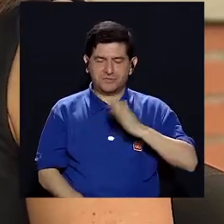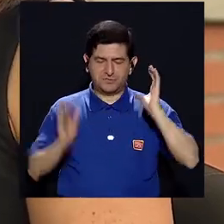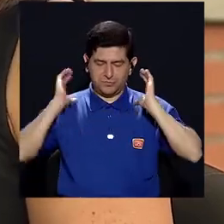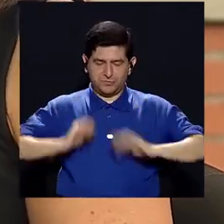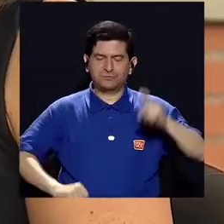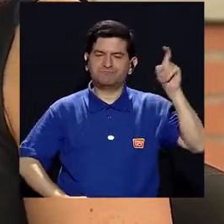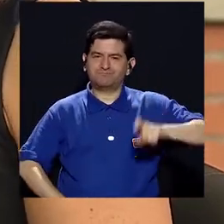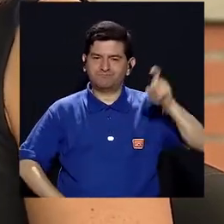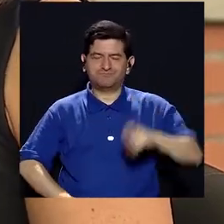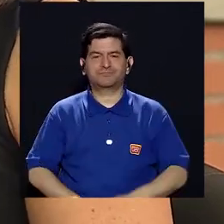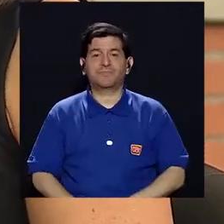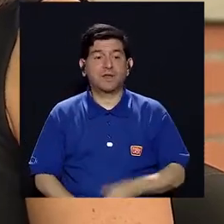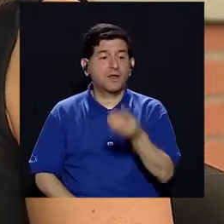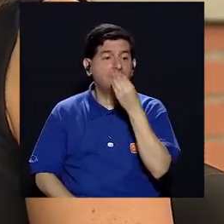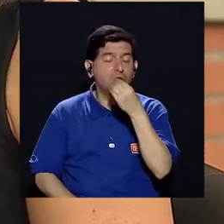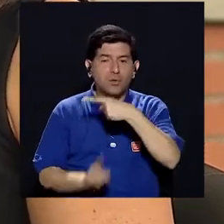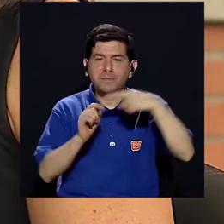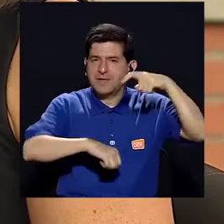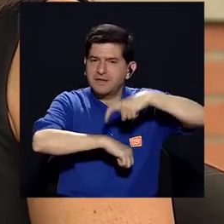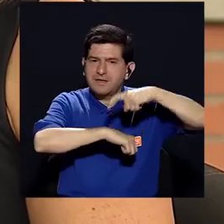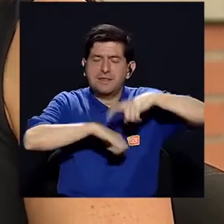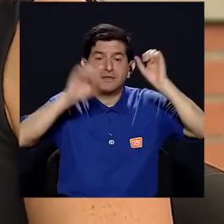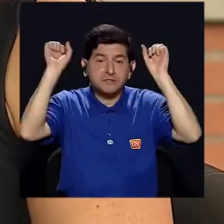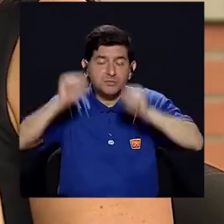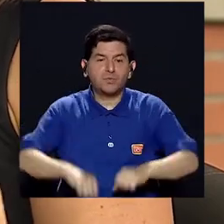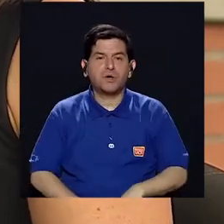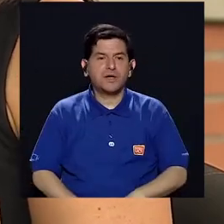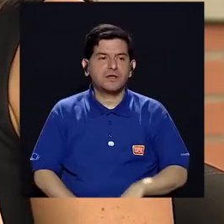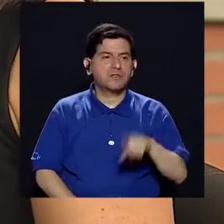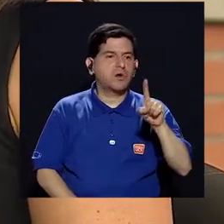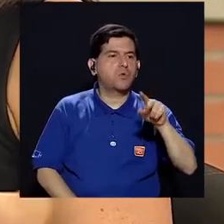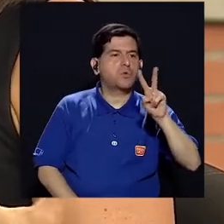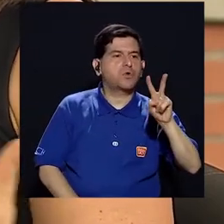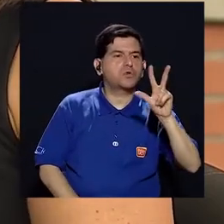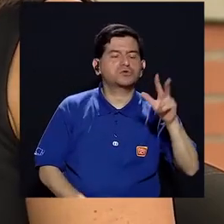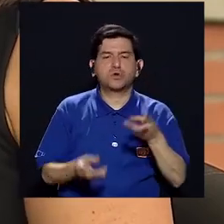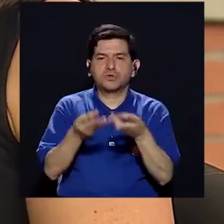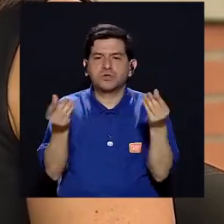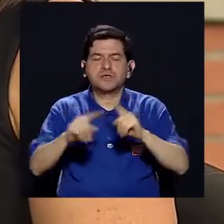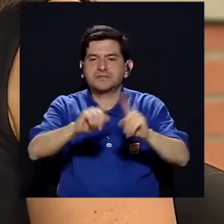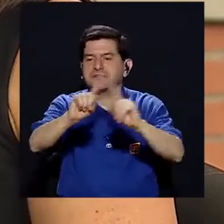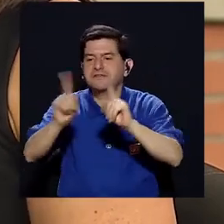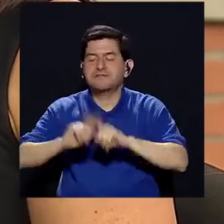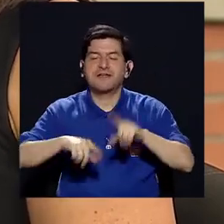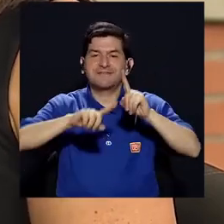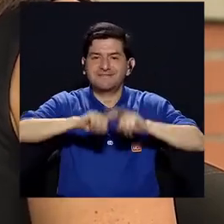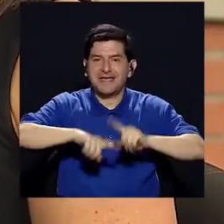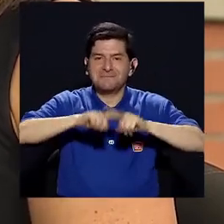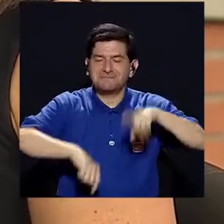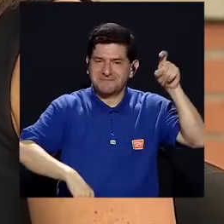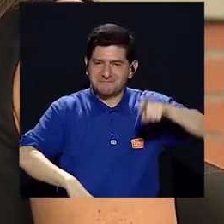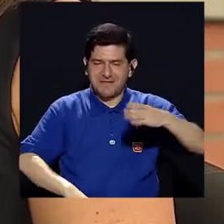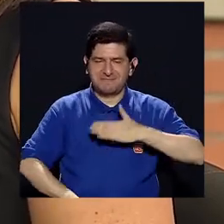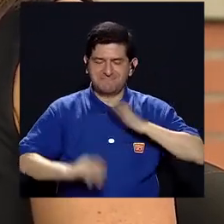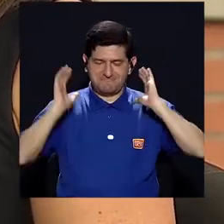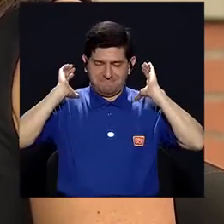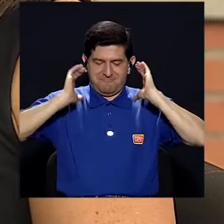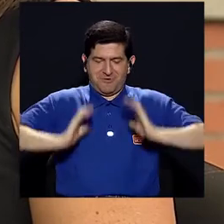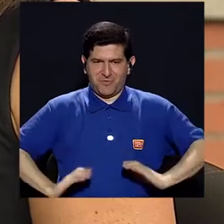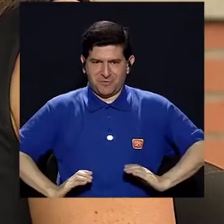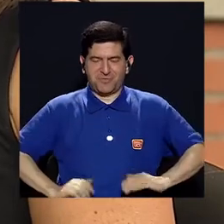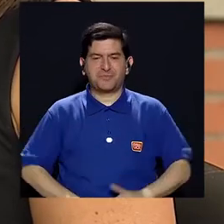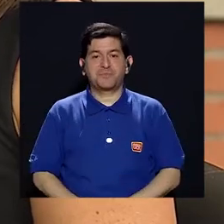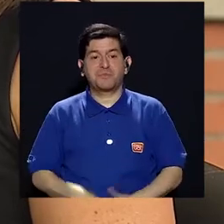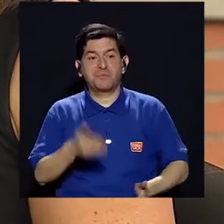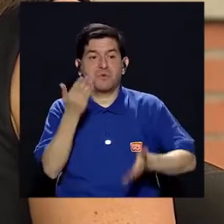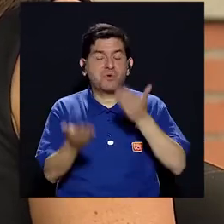cuerpo necesita, las meriendas pueden ser uno, dos, hasta tres productos, como dije al inicio, dependiendo de las necesidades que mi